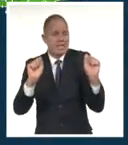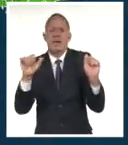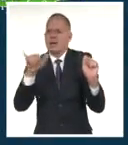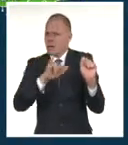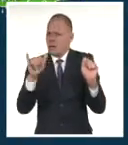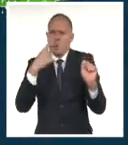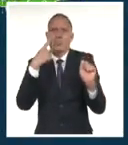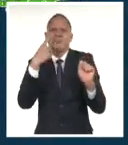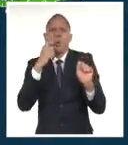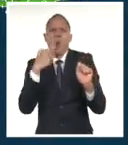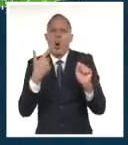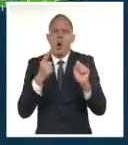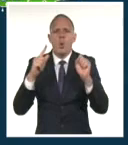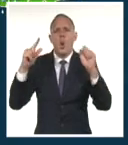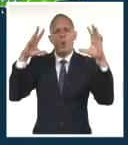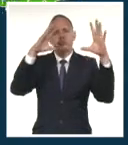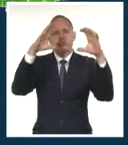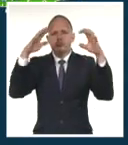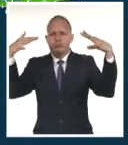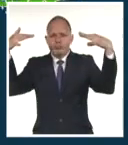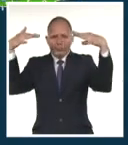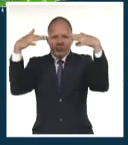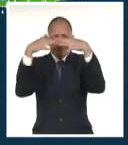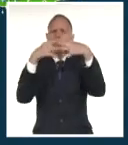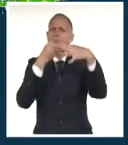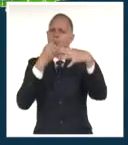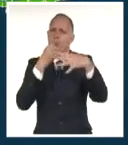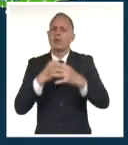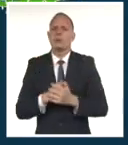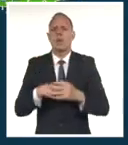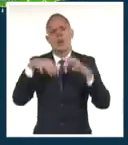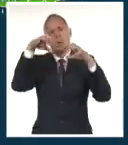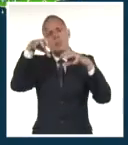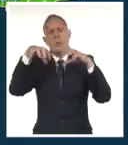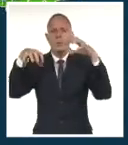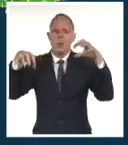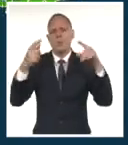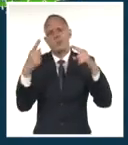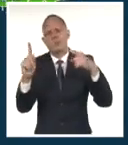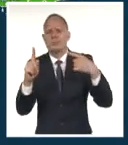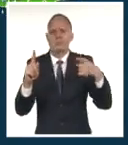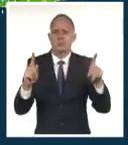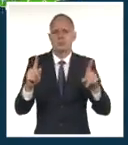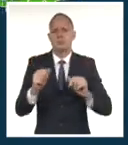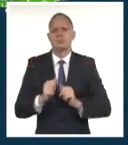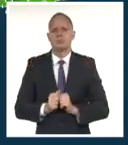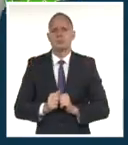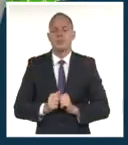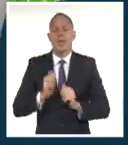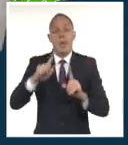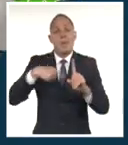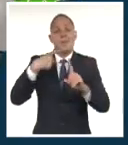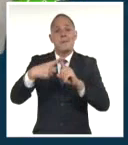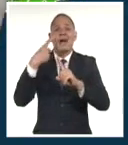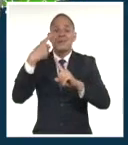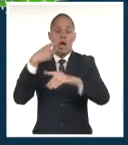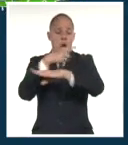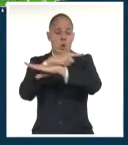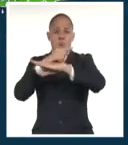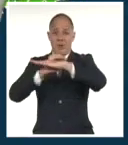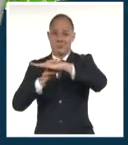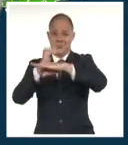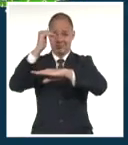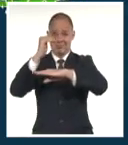parcialmente nublado, llegará a nublarse ocasionalmente con algún chubasco aislado, ligero, en zonas de la costa norte del occidente,